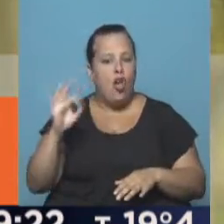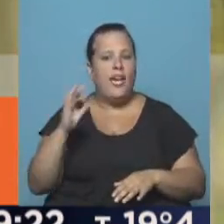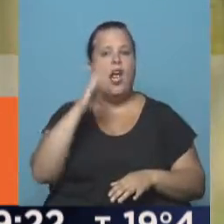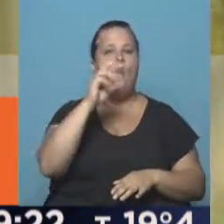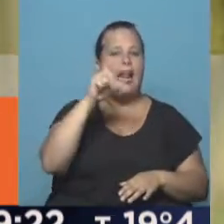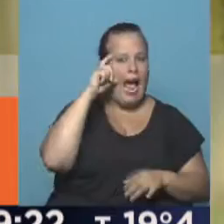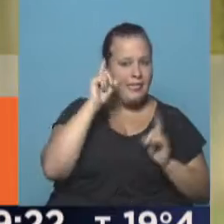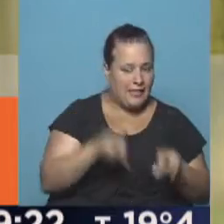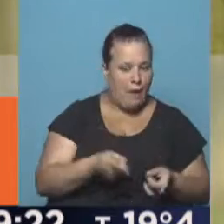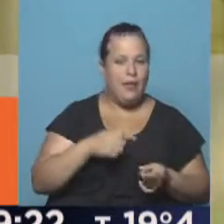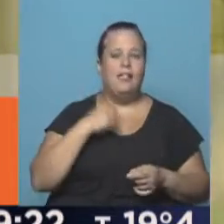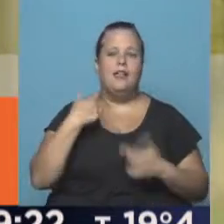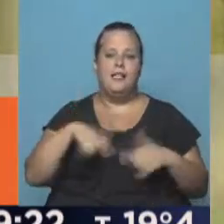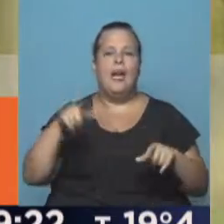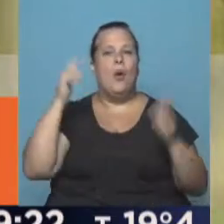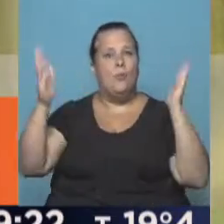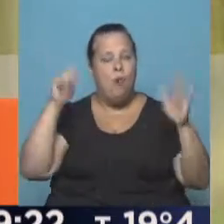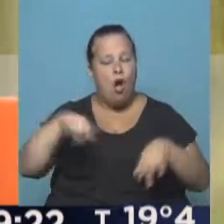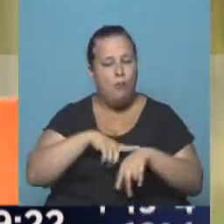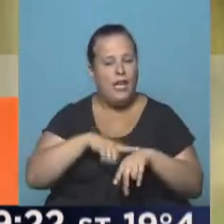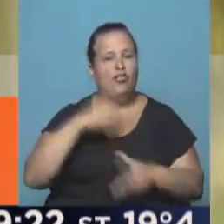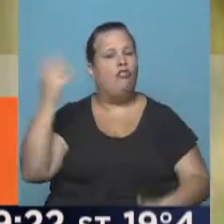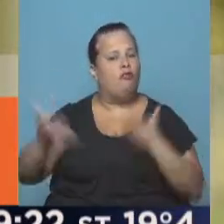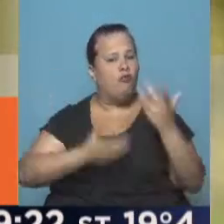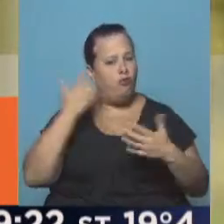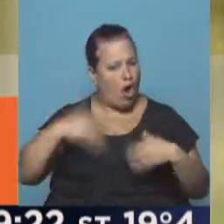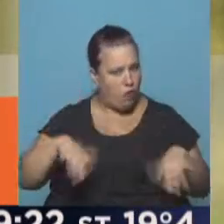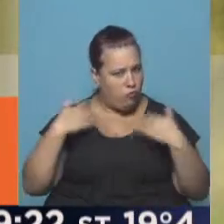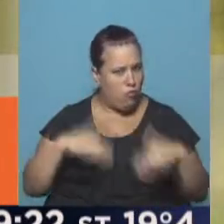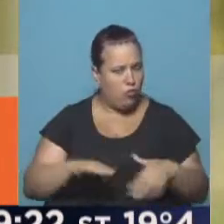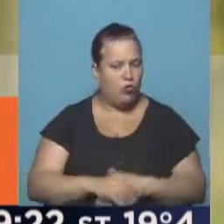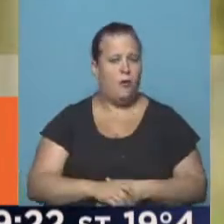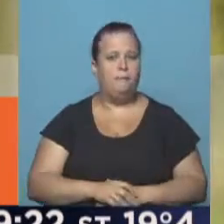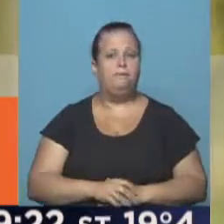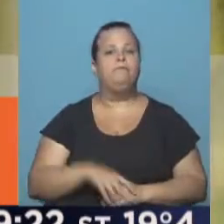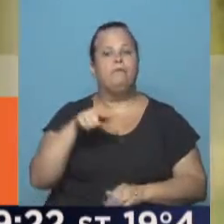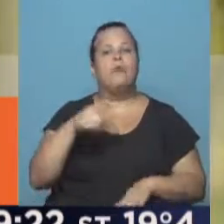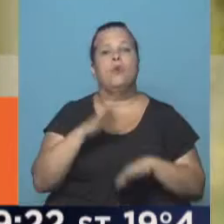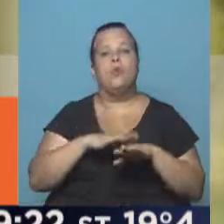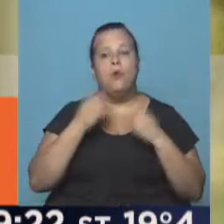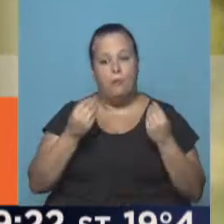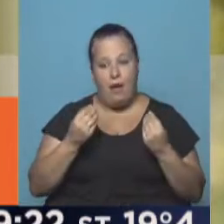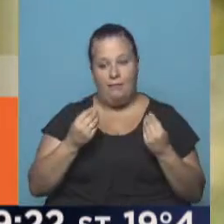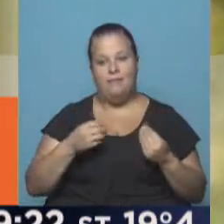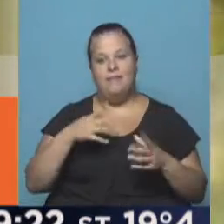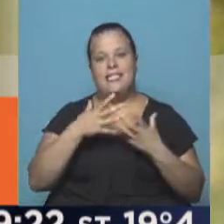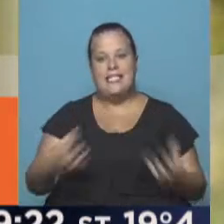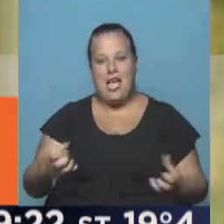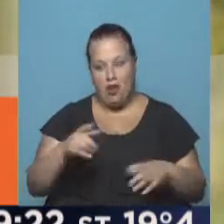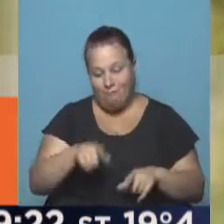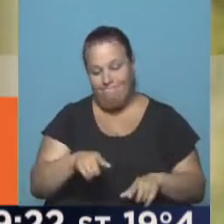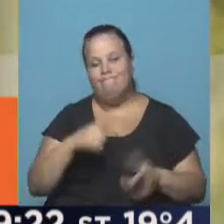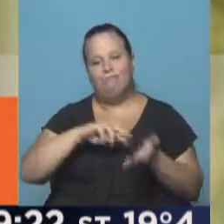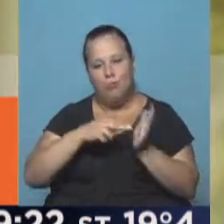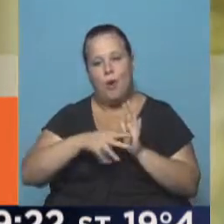Valcarce. Estamos teniendo una temporada de incendios muy importante y esto tiene que ver fundamentalmente con la sequía que